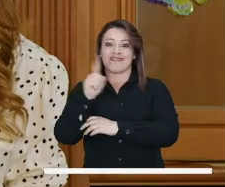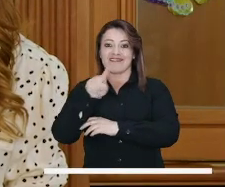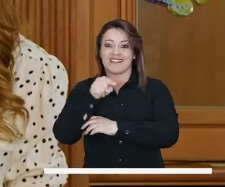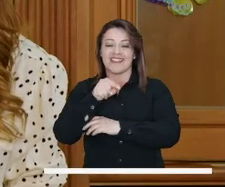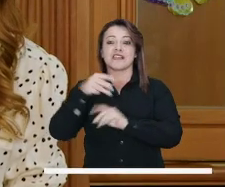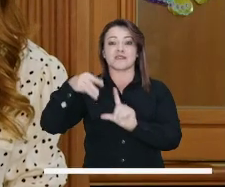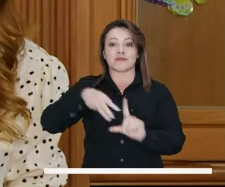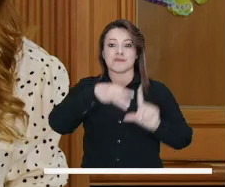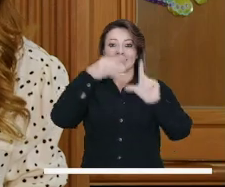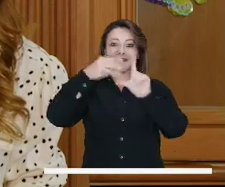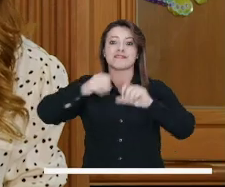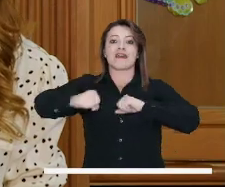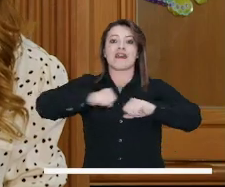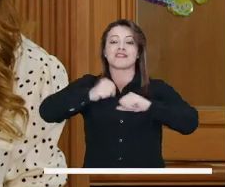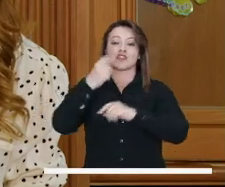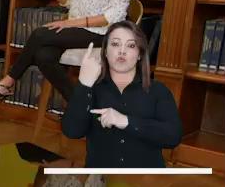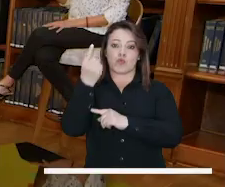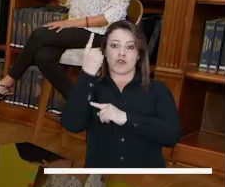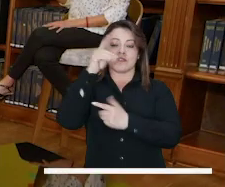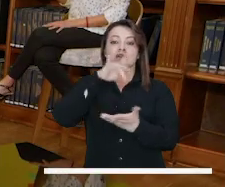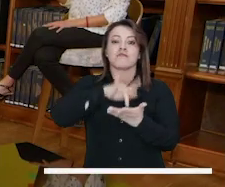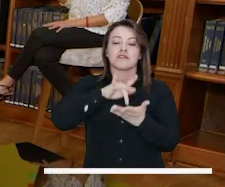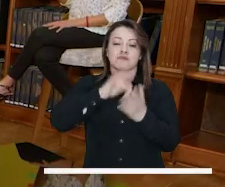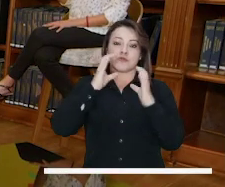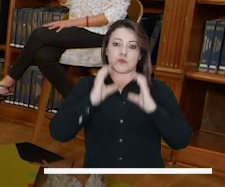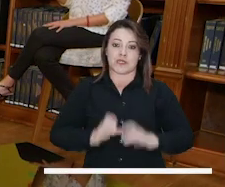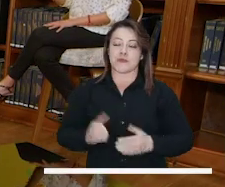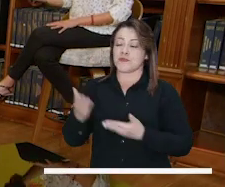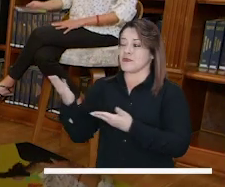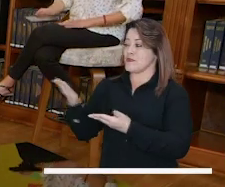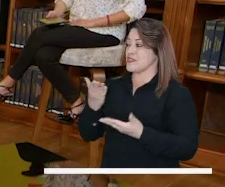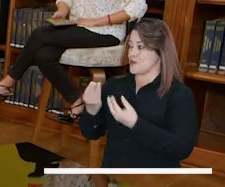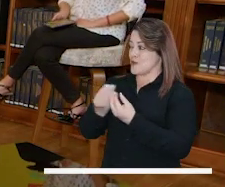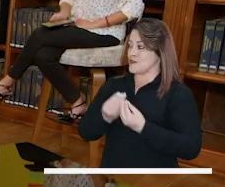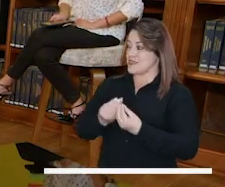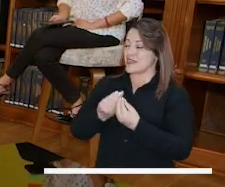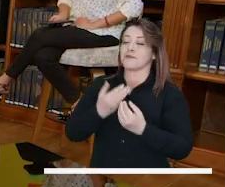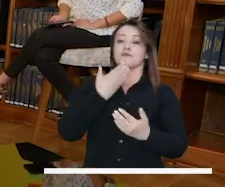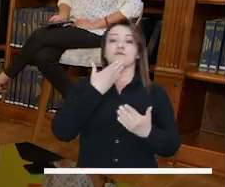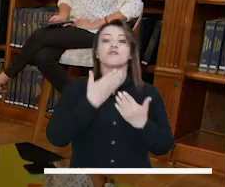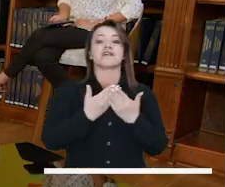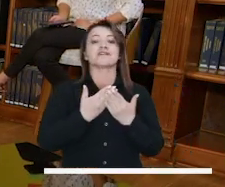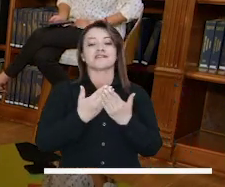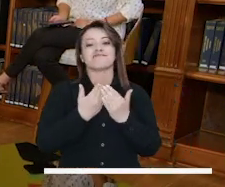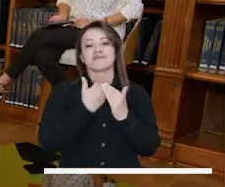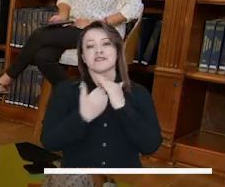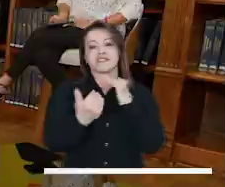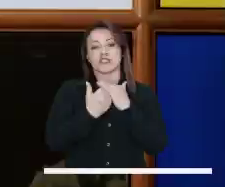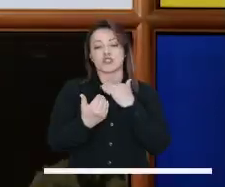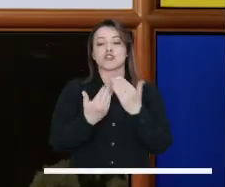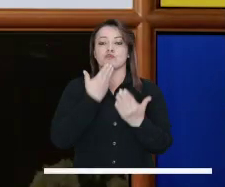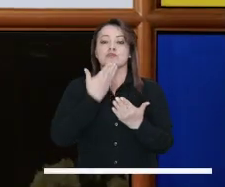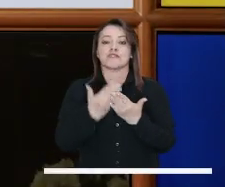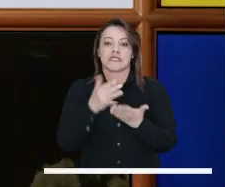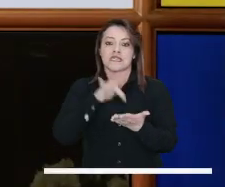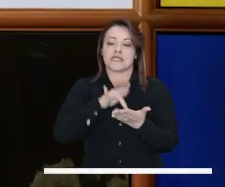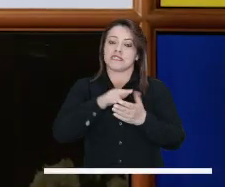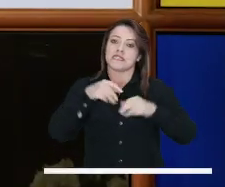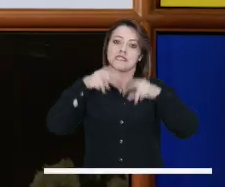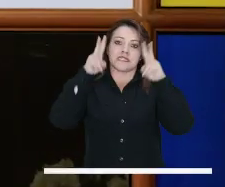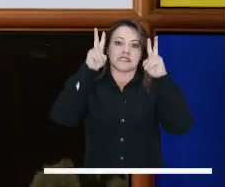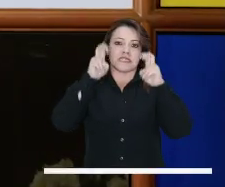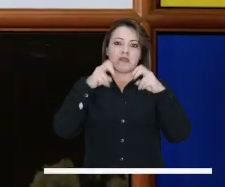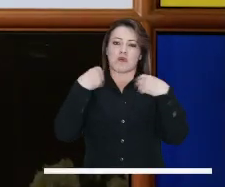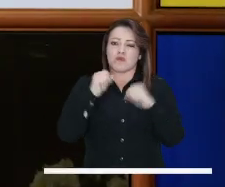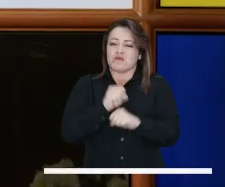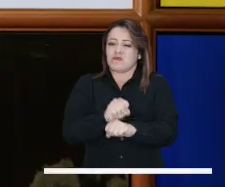candidato a doctor en tecnologías de la información, magíster en acción política y participación ciudadana. Bienvenido, concejal. Muchas gracias, un